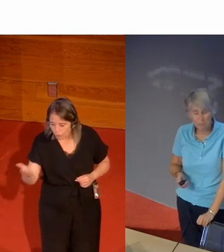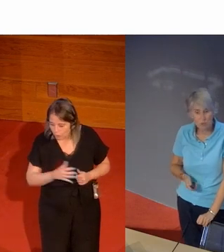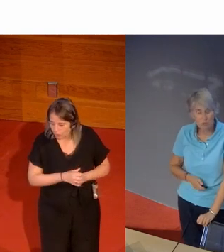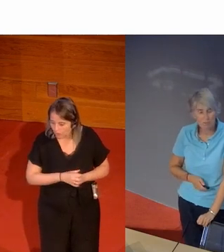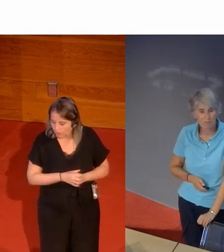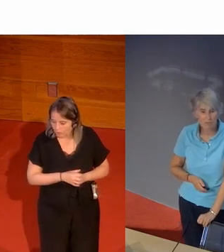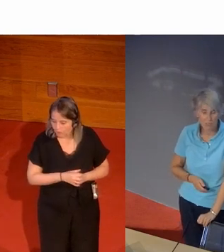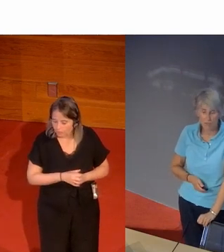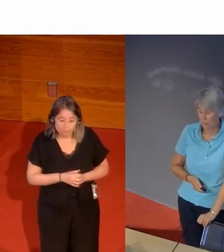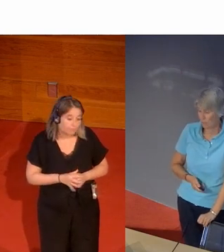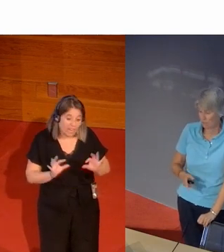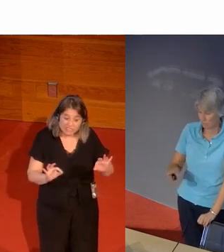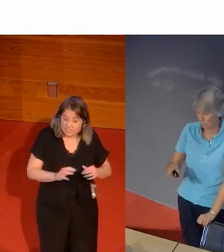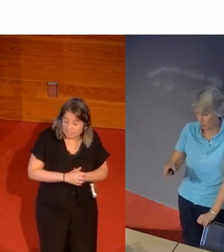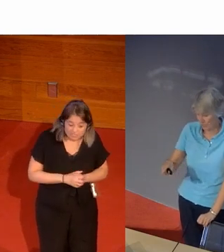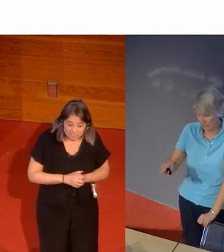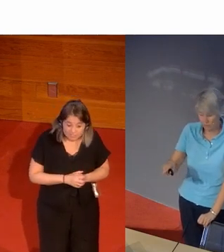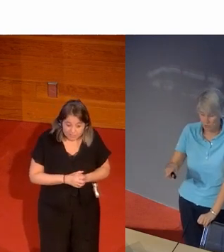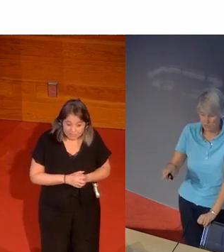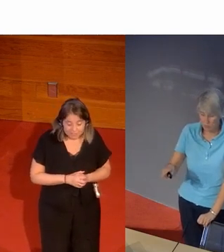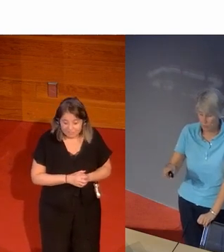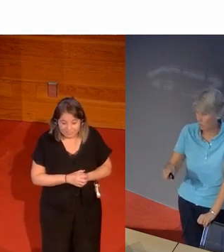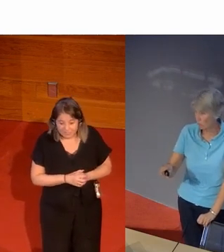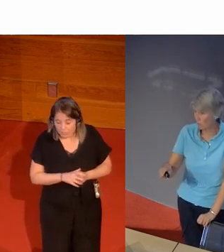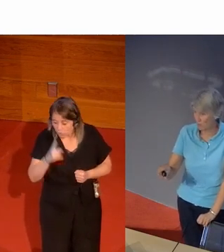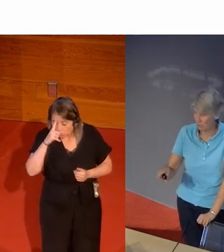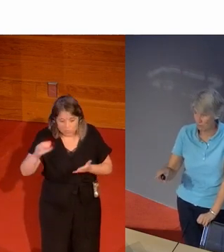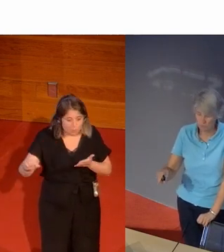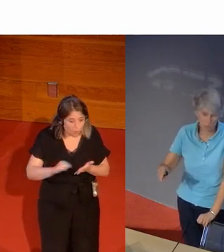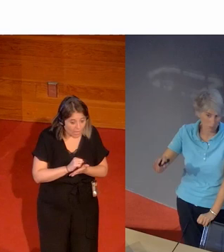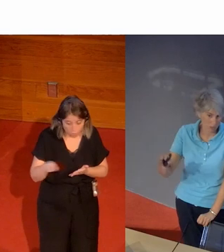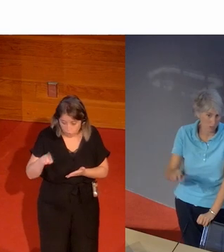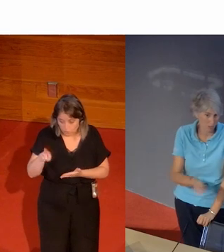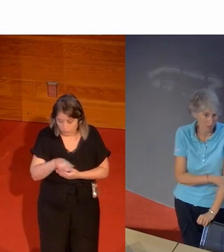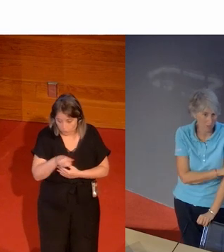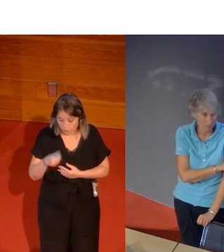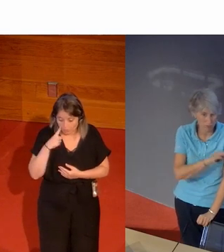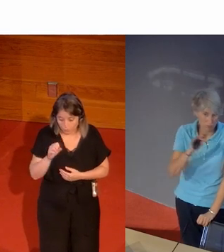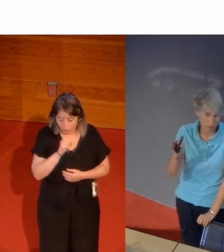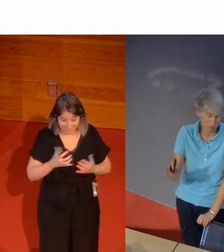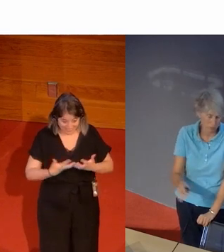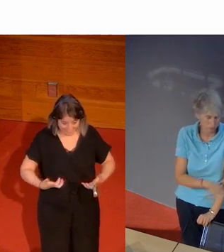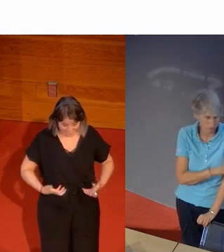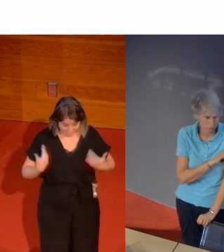pero así estamos o sea buscar no sé si lo ha borrado o no lo ha borrado pero lo que ponía por debajo